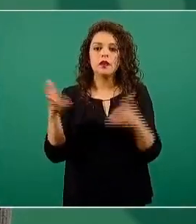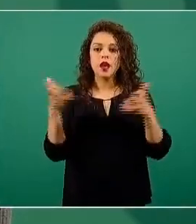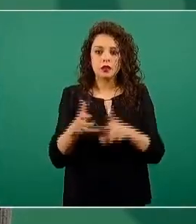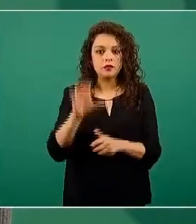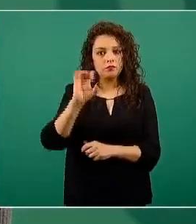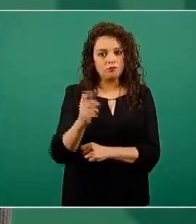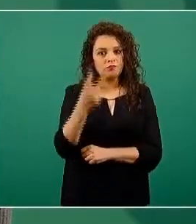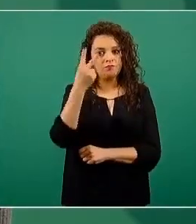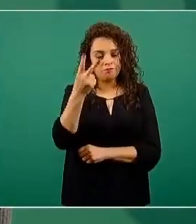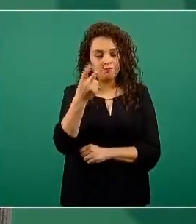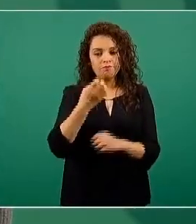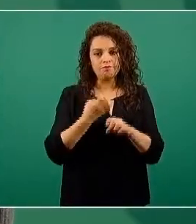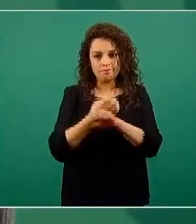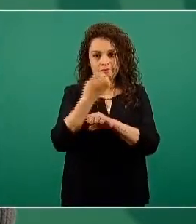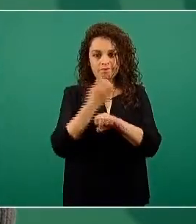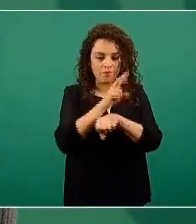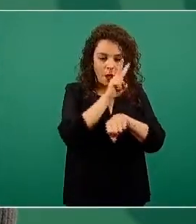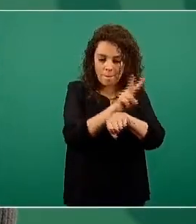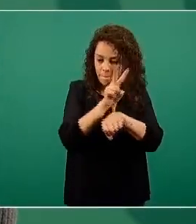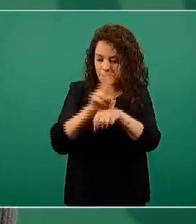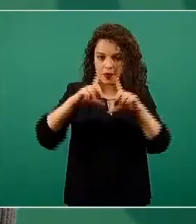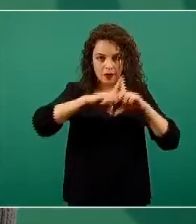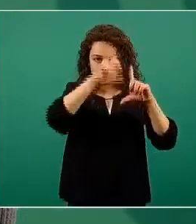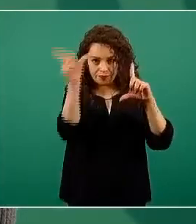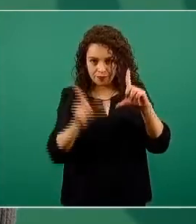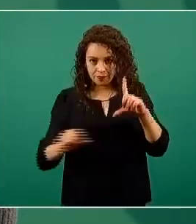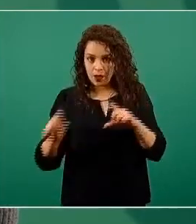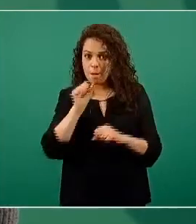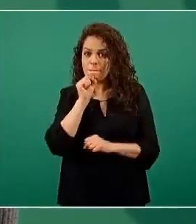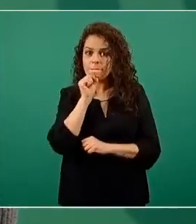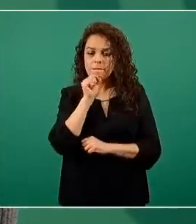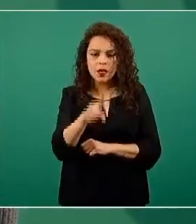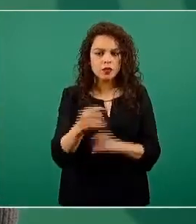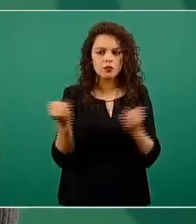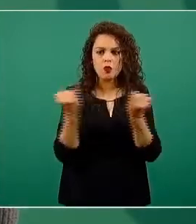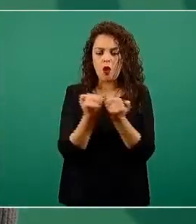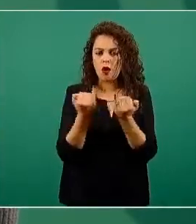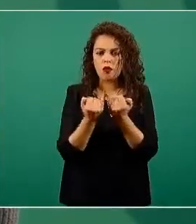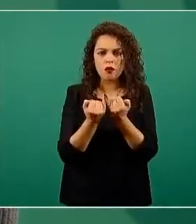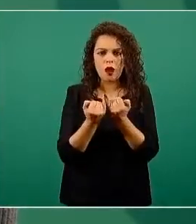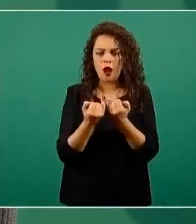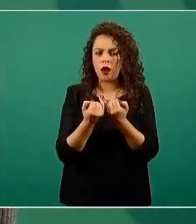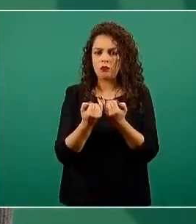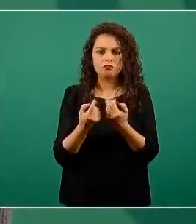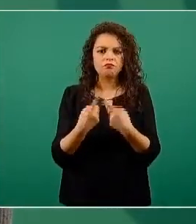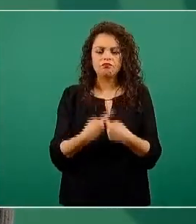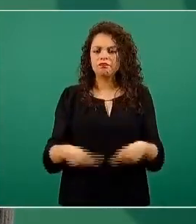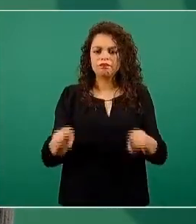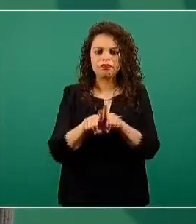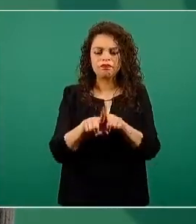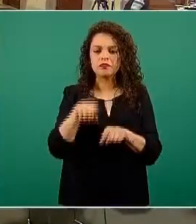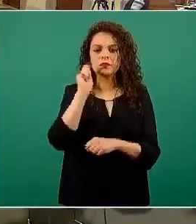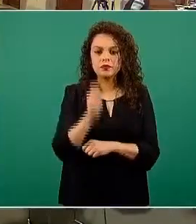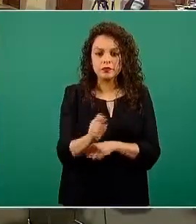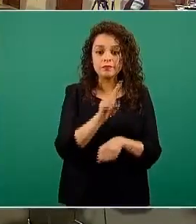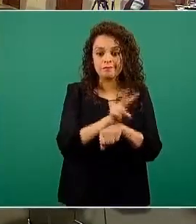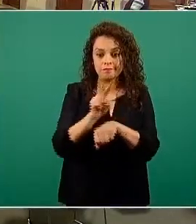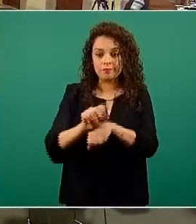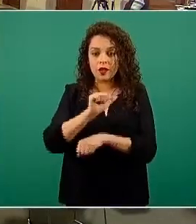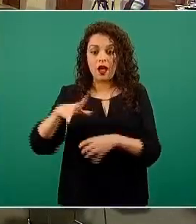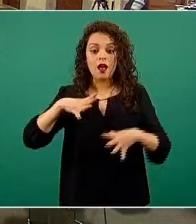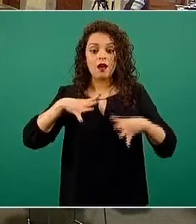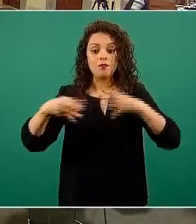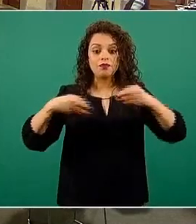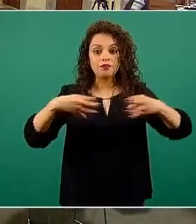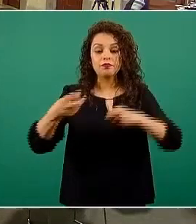32 entidades federativas y todos operan bajo el mismo lineamiento estandarizado para la vigilancia epidemiológica en donde viene este tipo